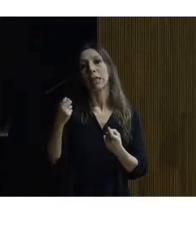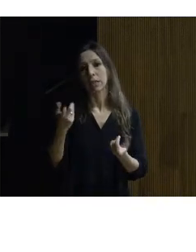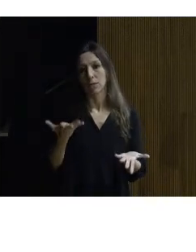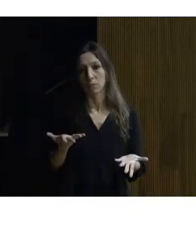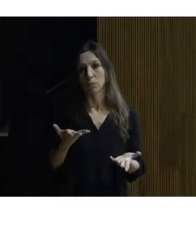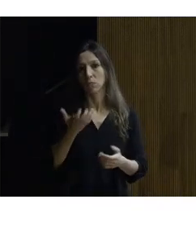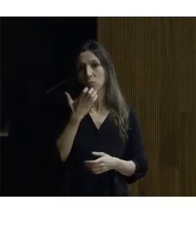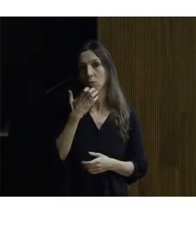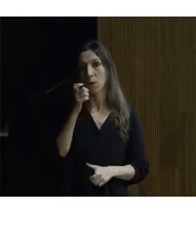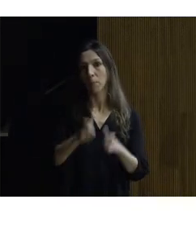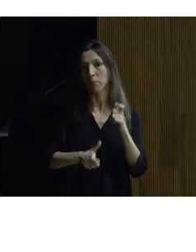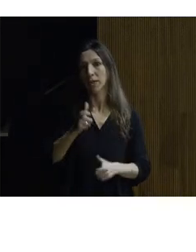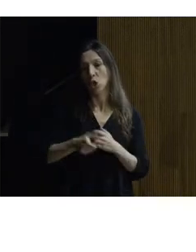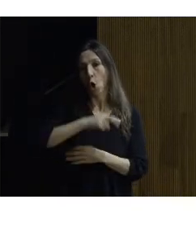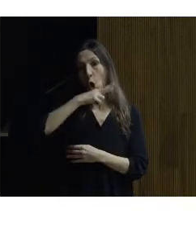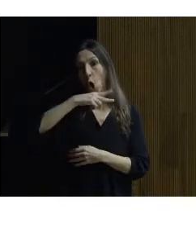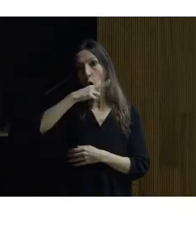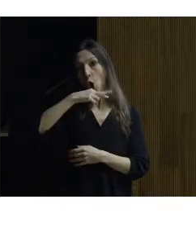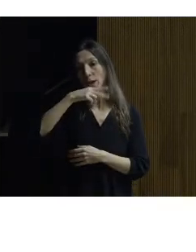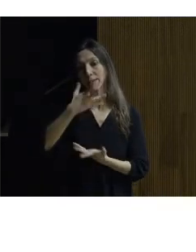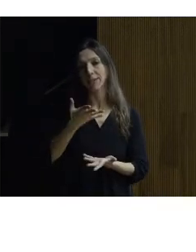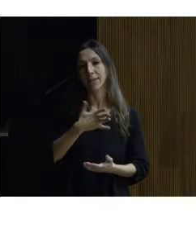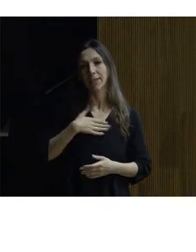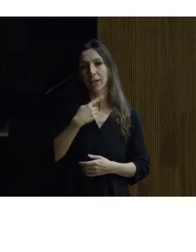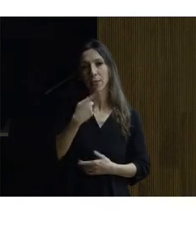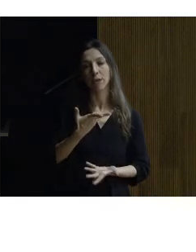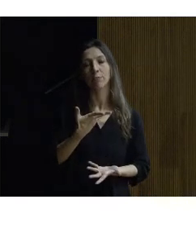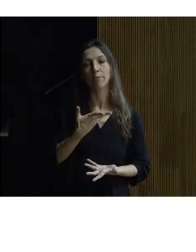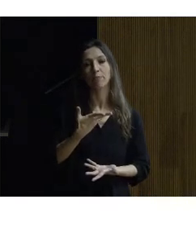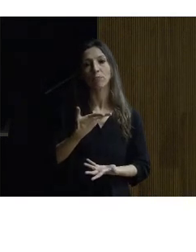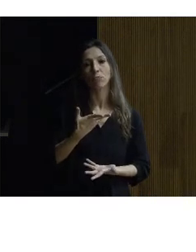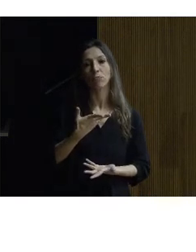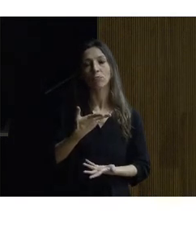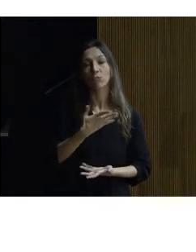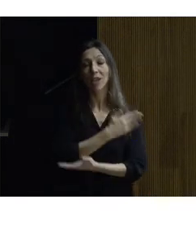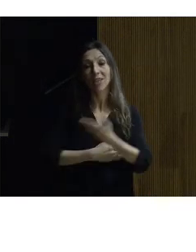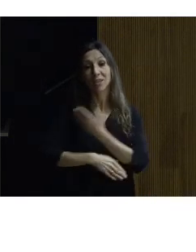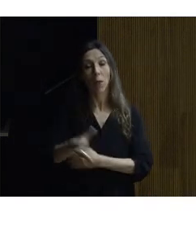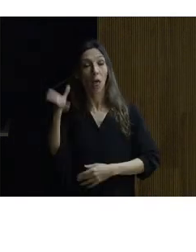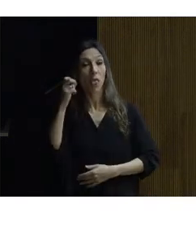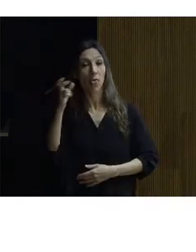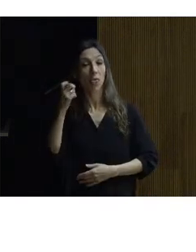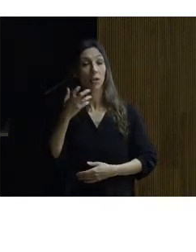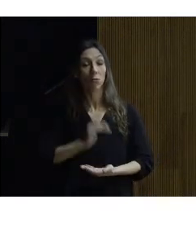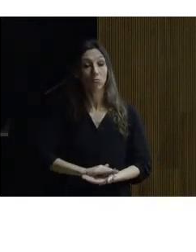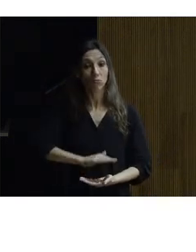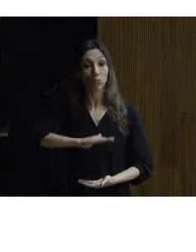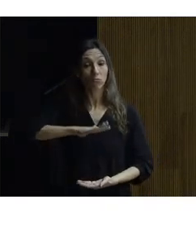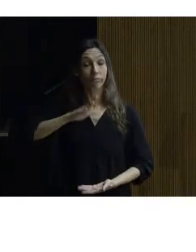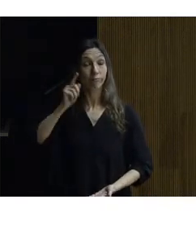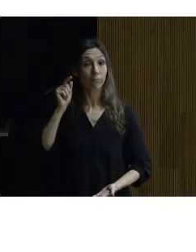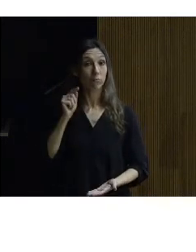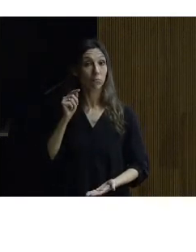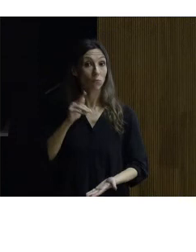personas que son oralistas es decir que han adquirido la discapacidad auditiva a lo largo de su vida pueden